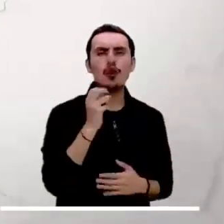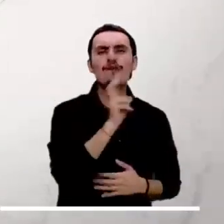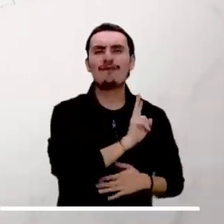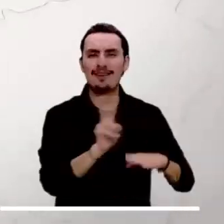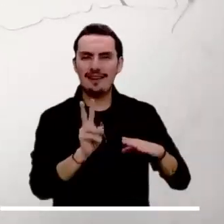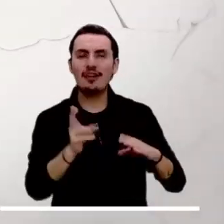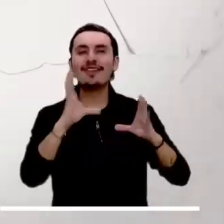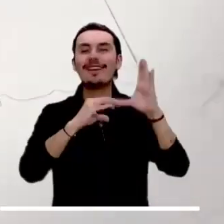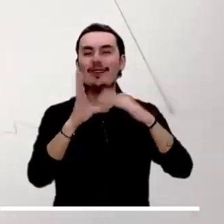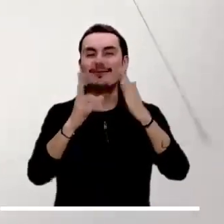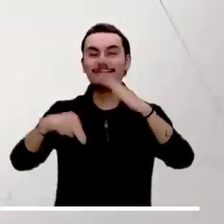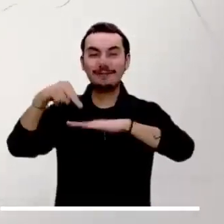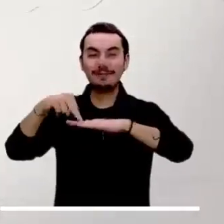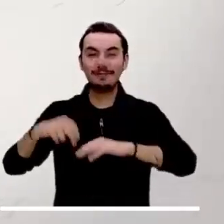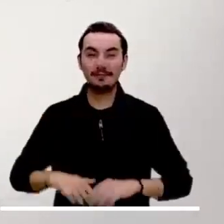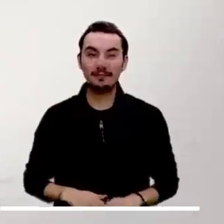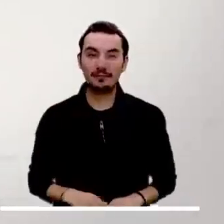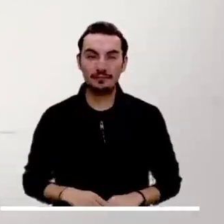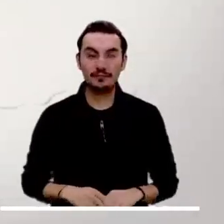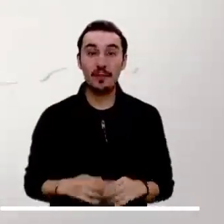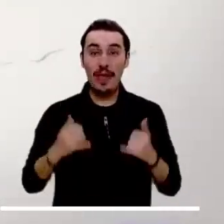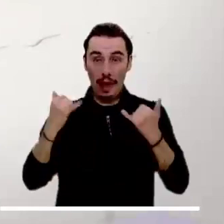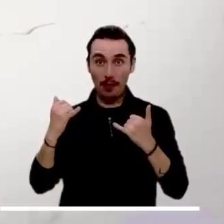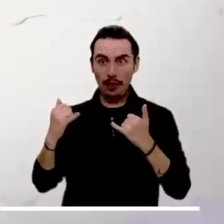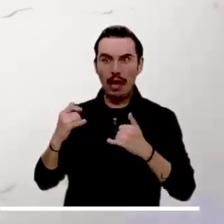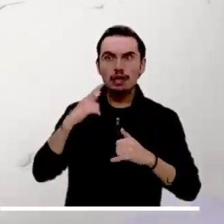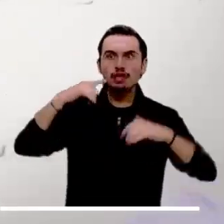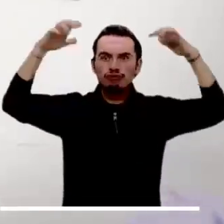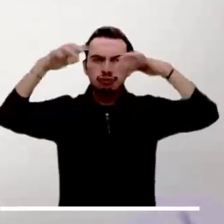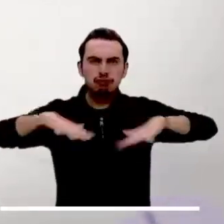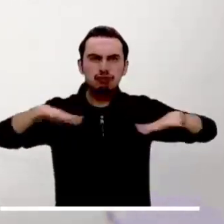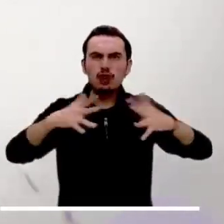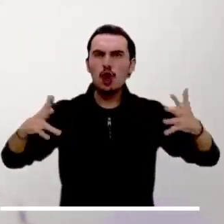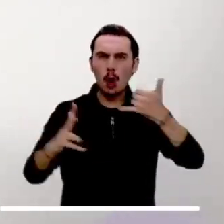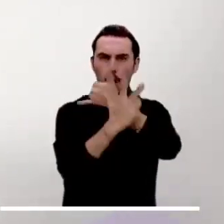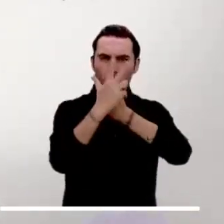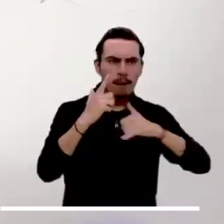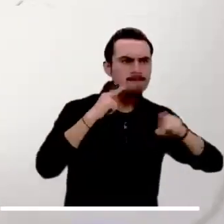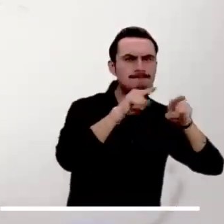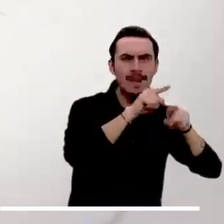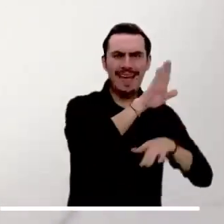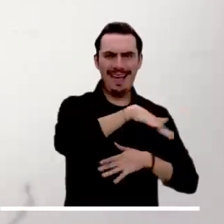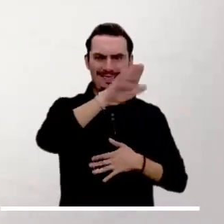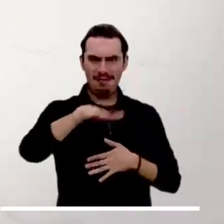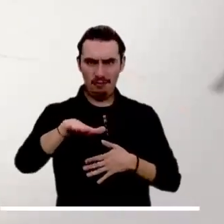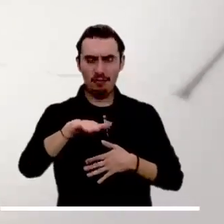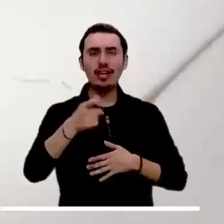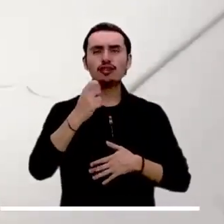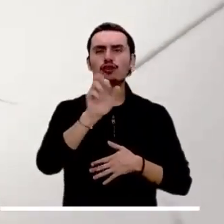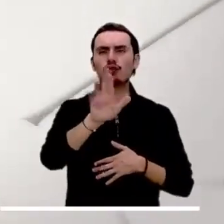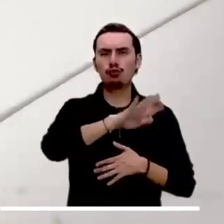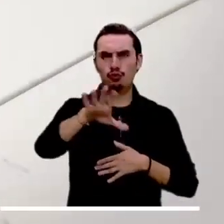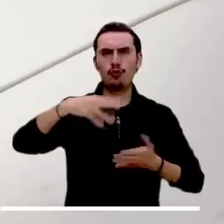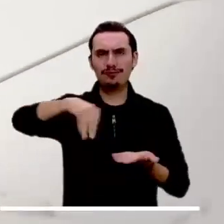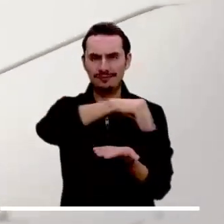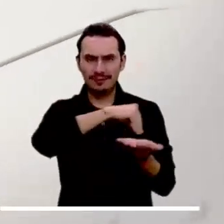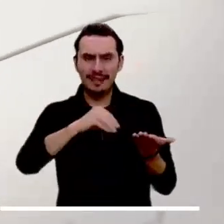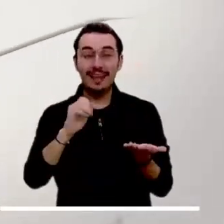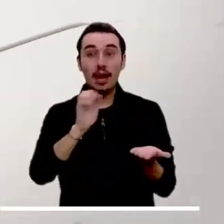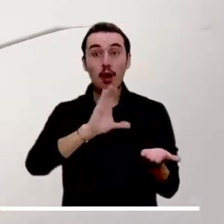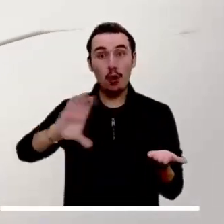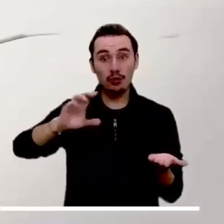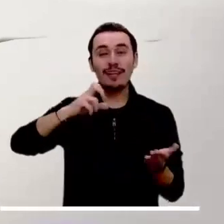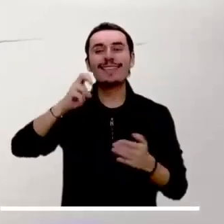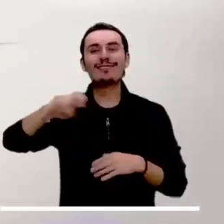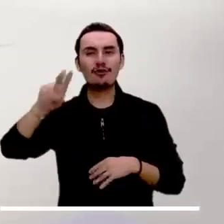Cauca y Nariño. Las aguas significativas de los Andes se esperan en Antioquia, sur de los Santanderes, occidente y